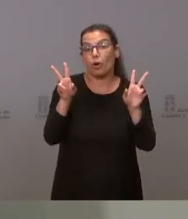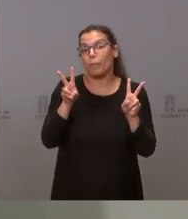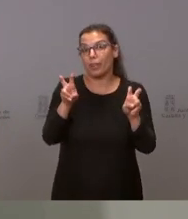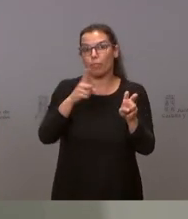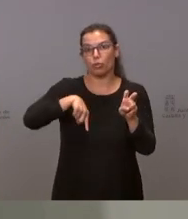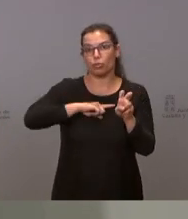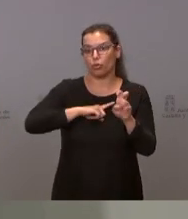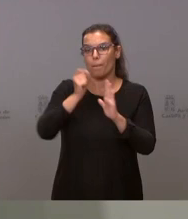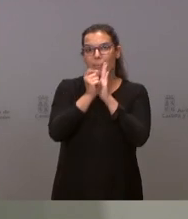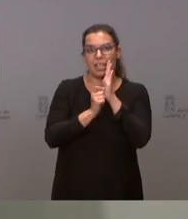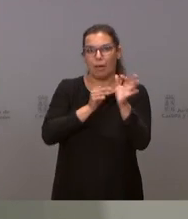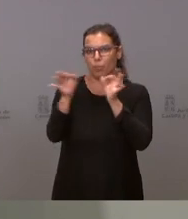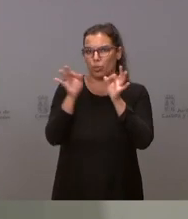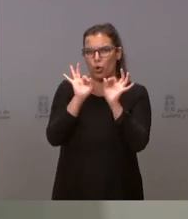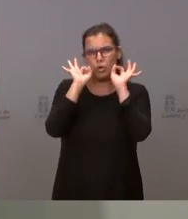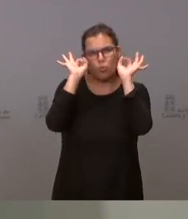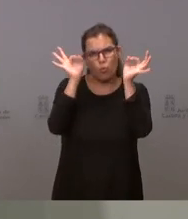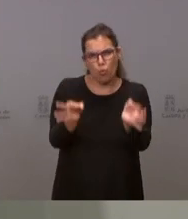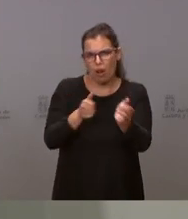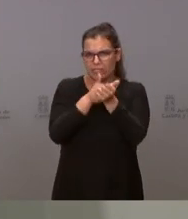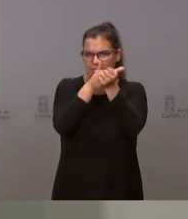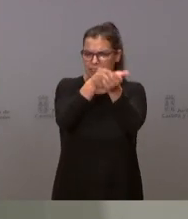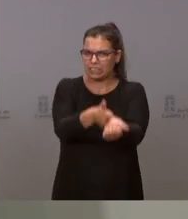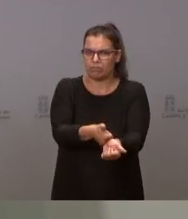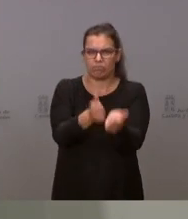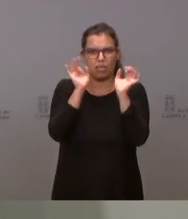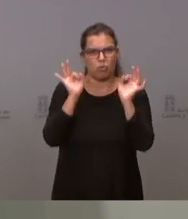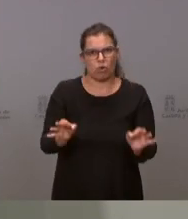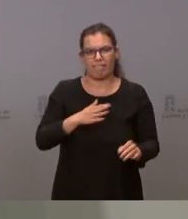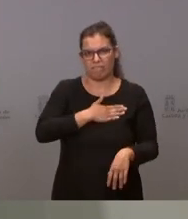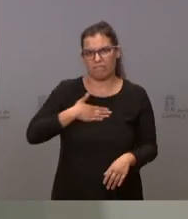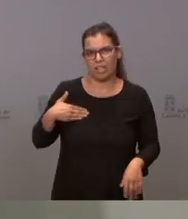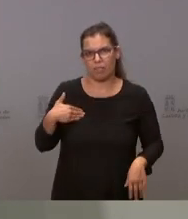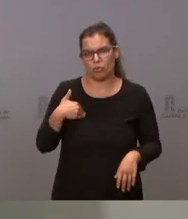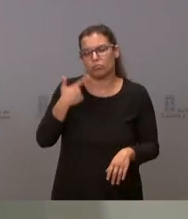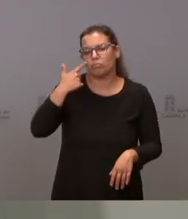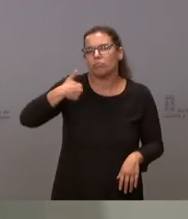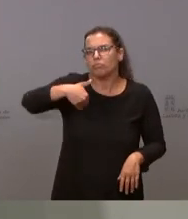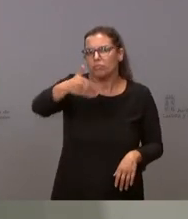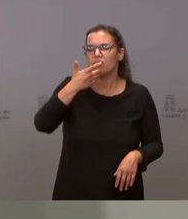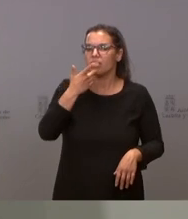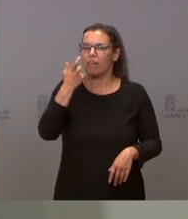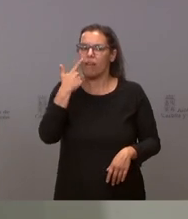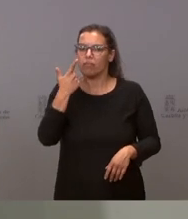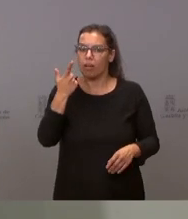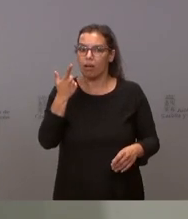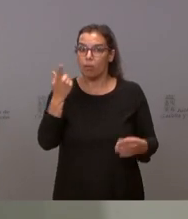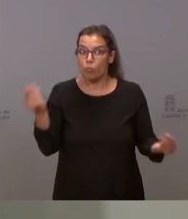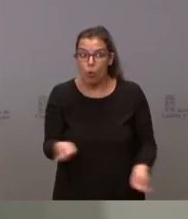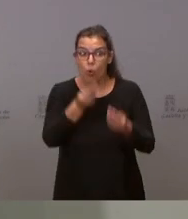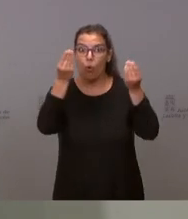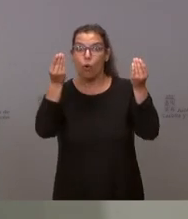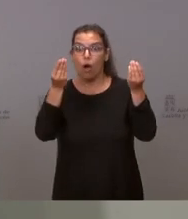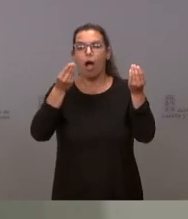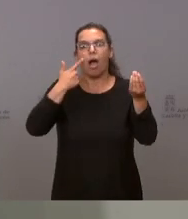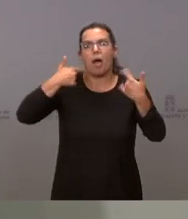todas las medidas y el protocolo tal y como lo tenemos tiempo habrá de valorar si las cosas van muy bien si se relaja o